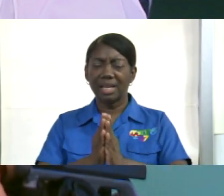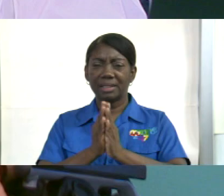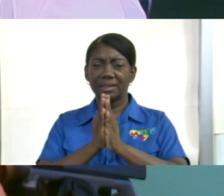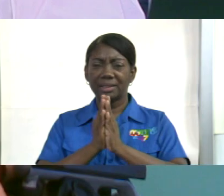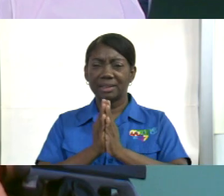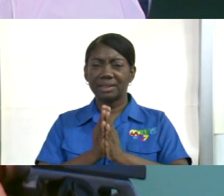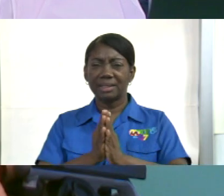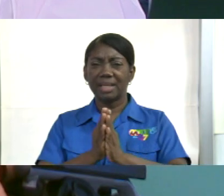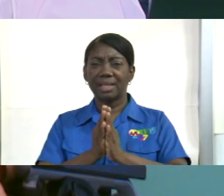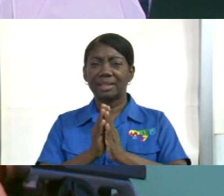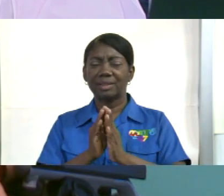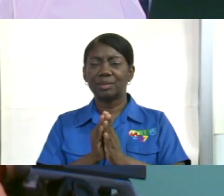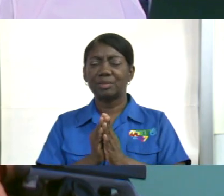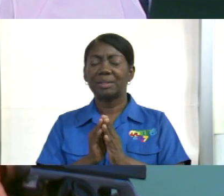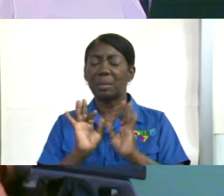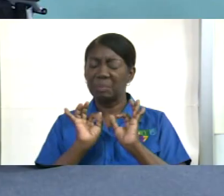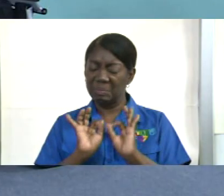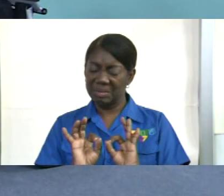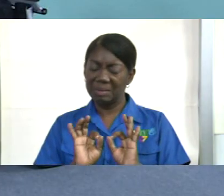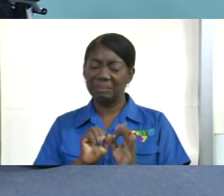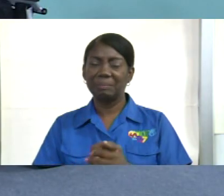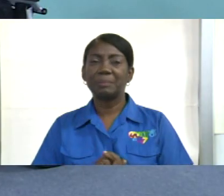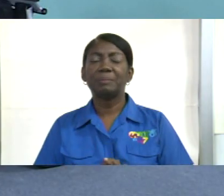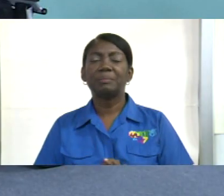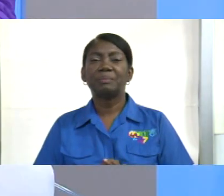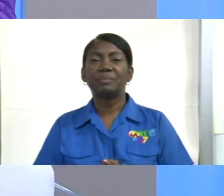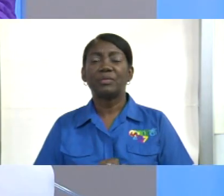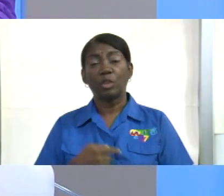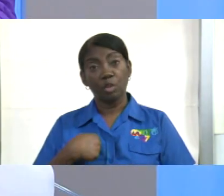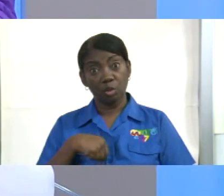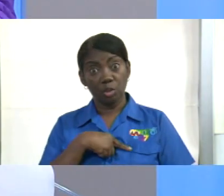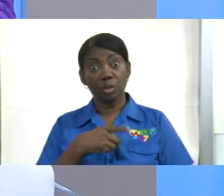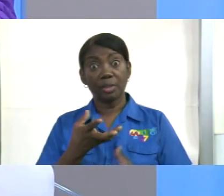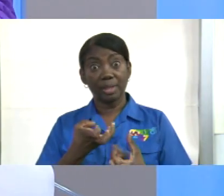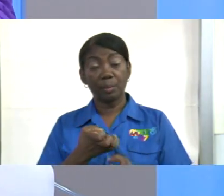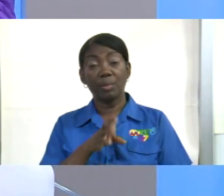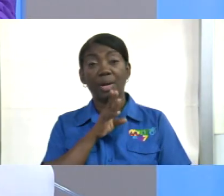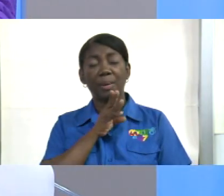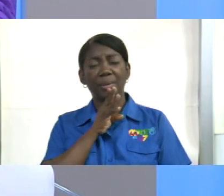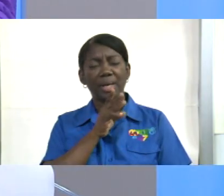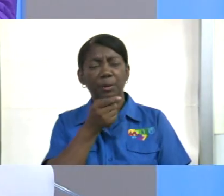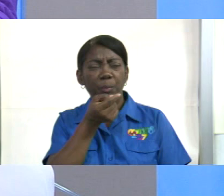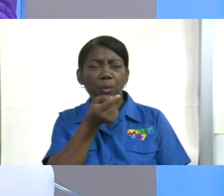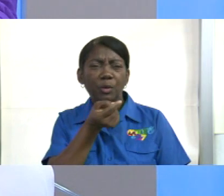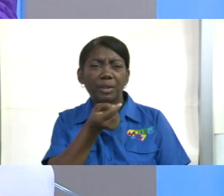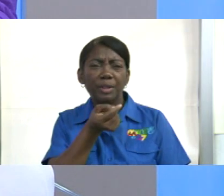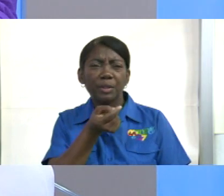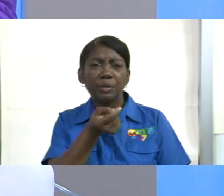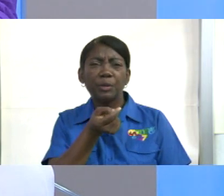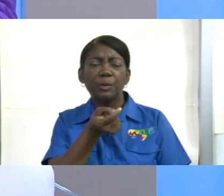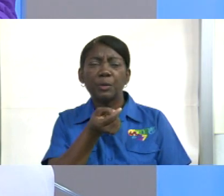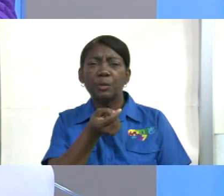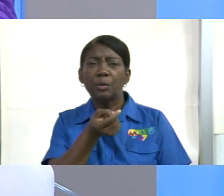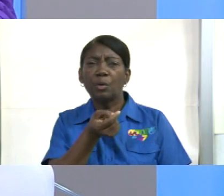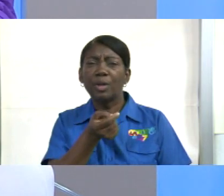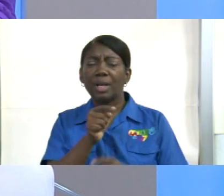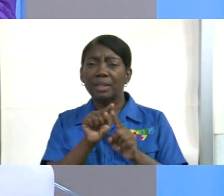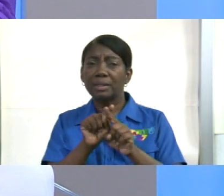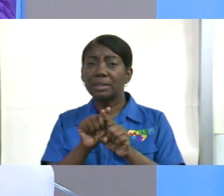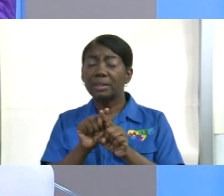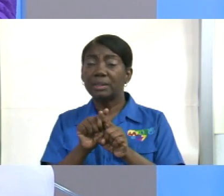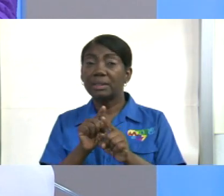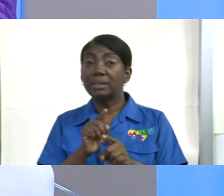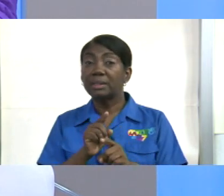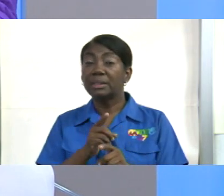Está bien, está bien. Bueno, nosotros queremos hablar un poco sobre la distinción